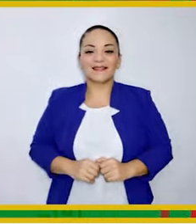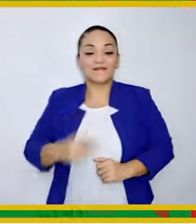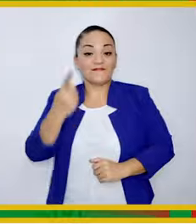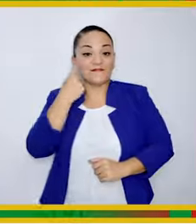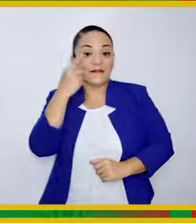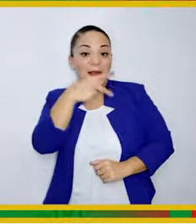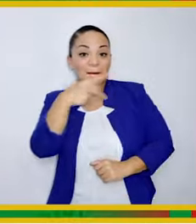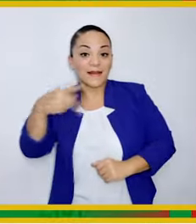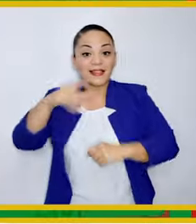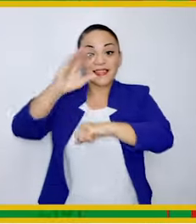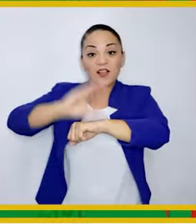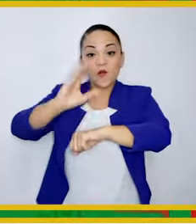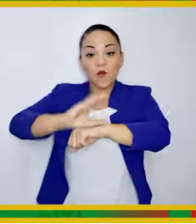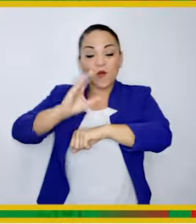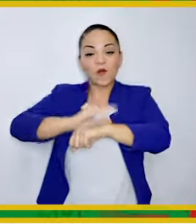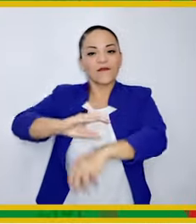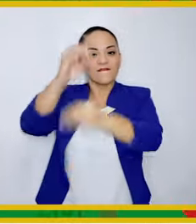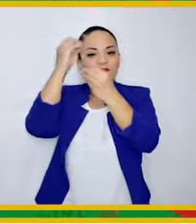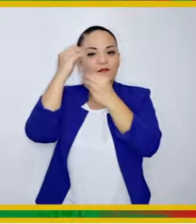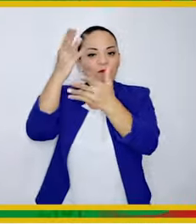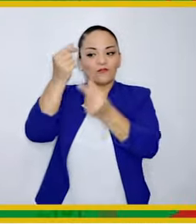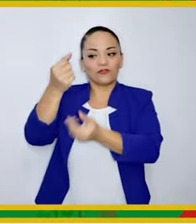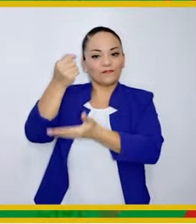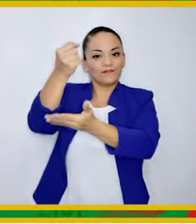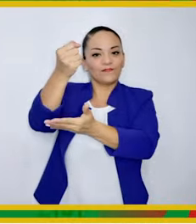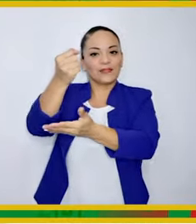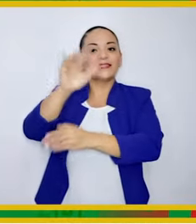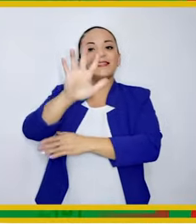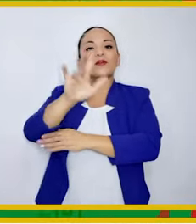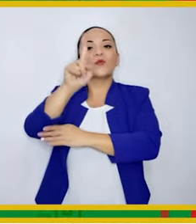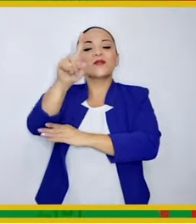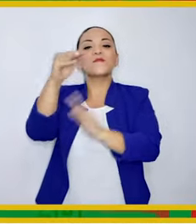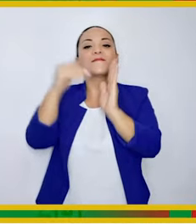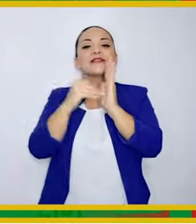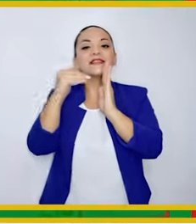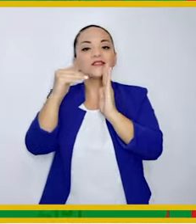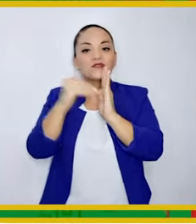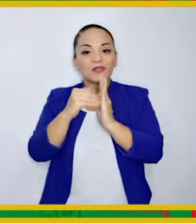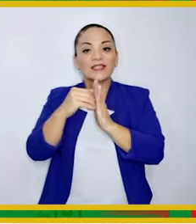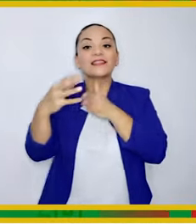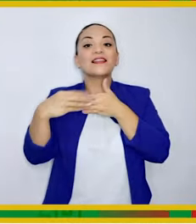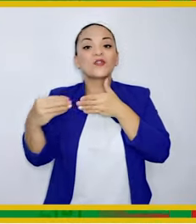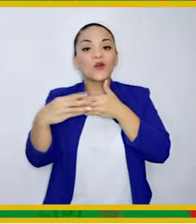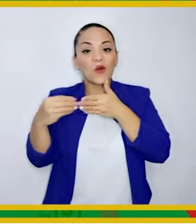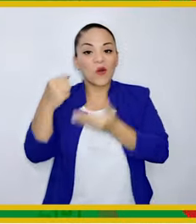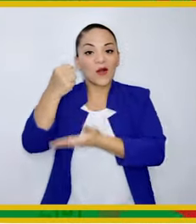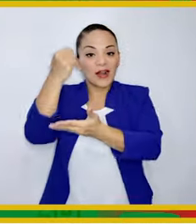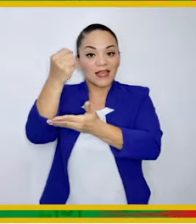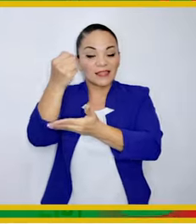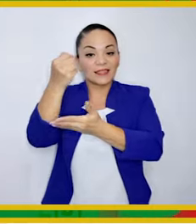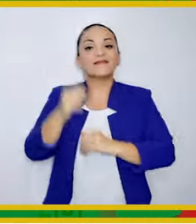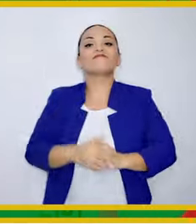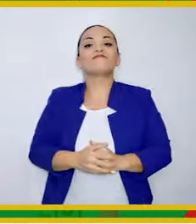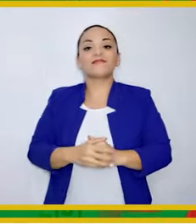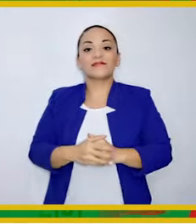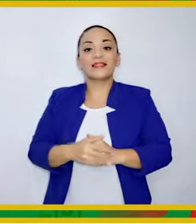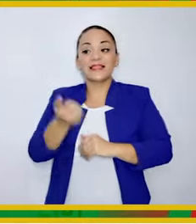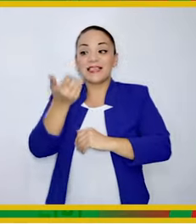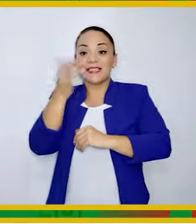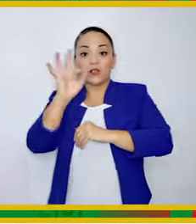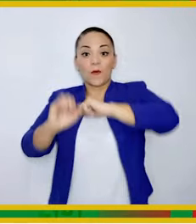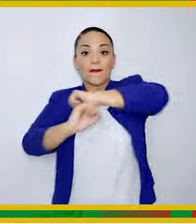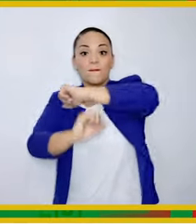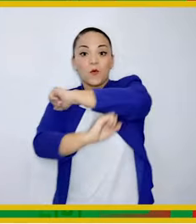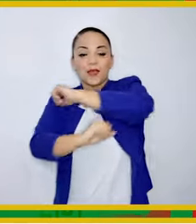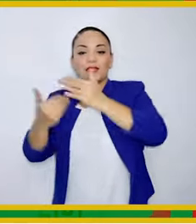En Playa del Coco Anunciamos la inversión de 51 millones de dólares 19